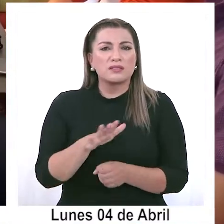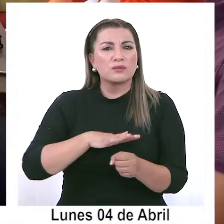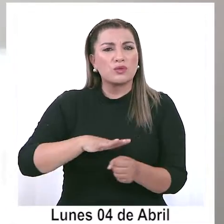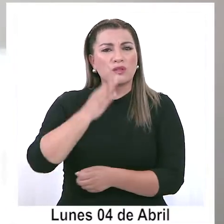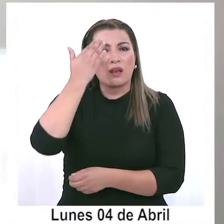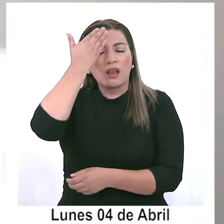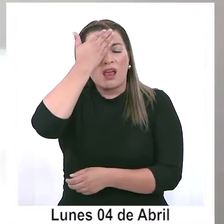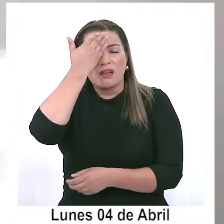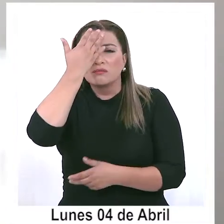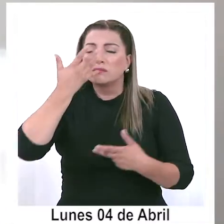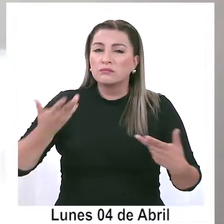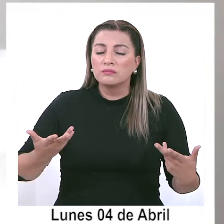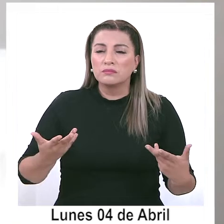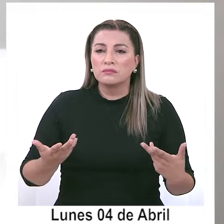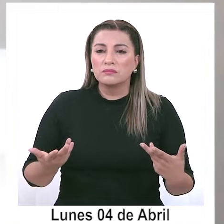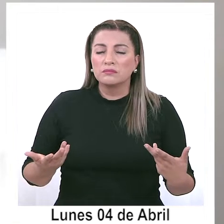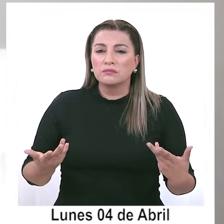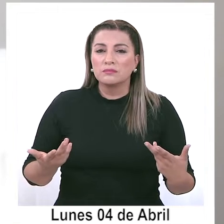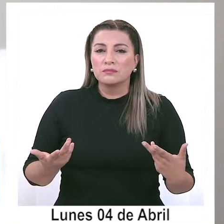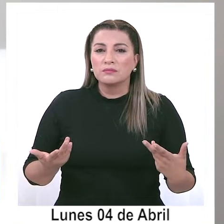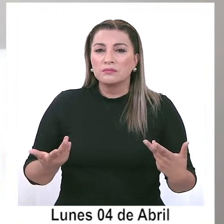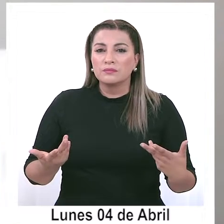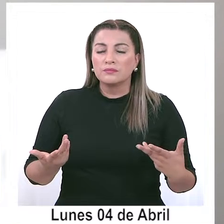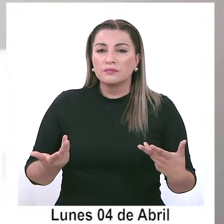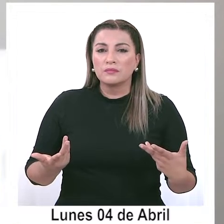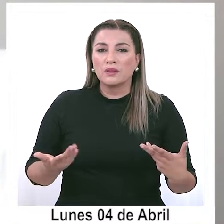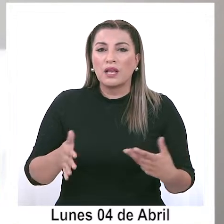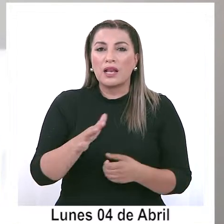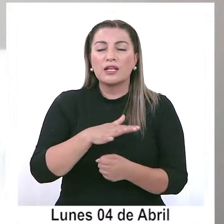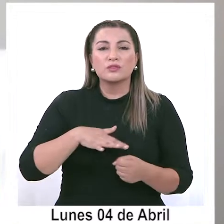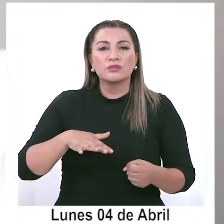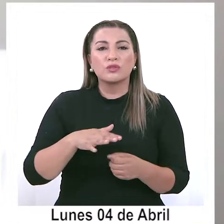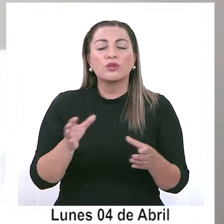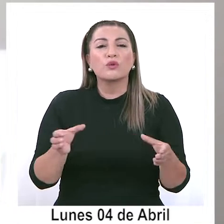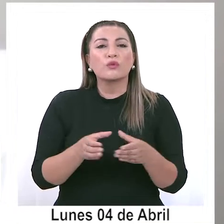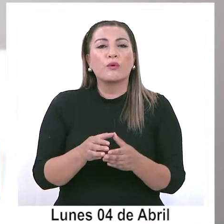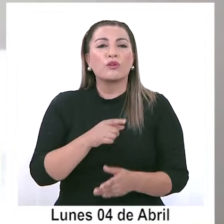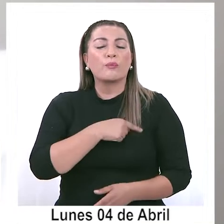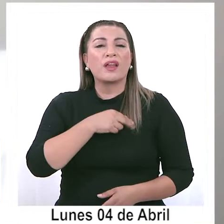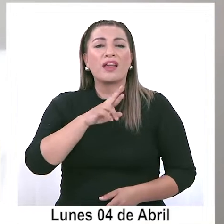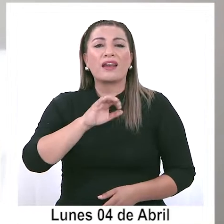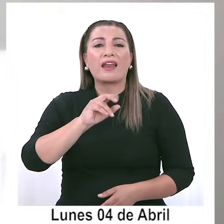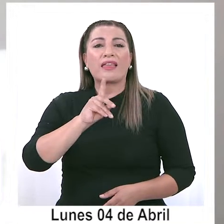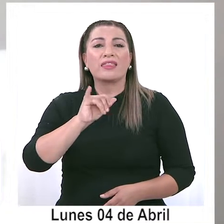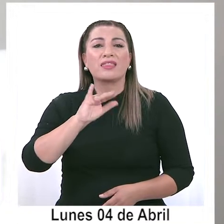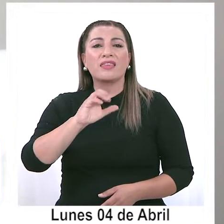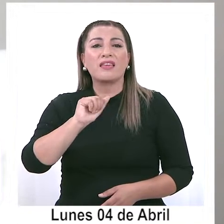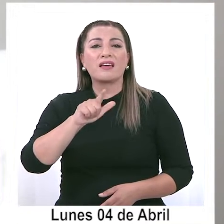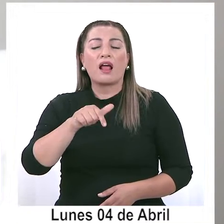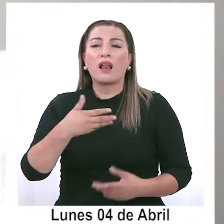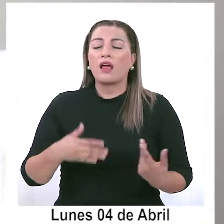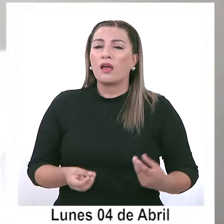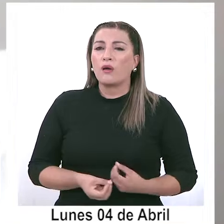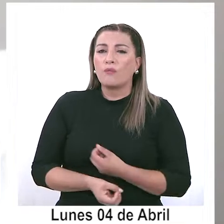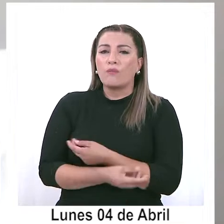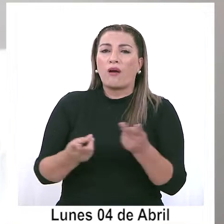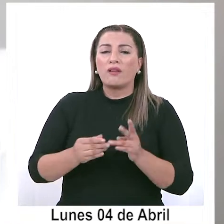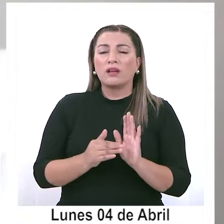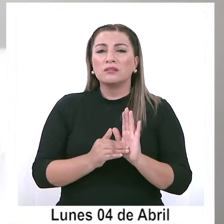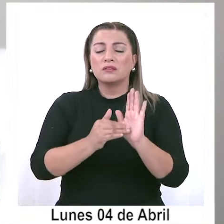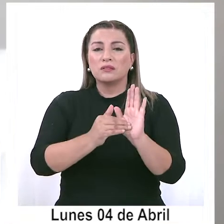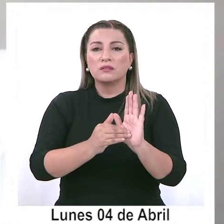espero que no suceda lo que está sucediendo con el Partido Radical, quienes manifestaron ya públicamente que habían sido